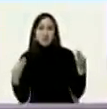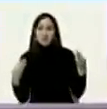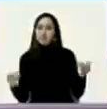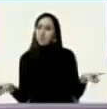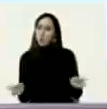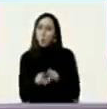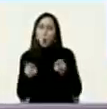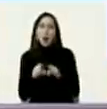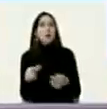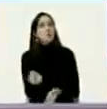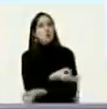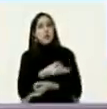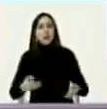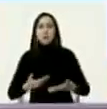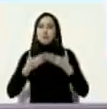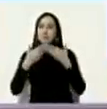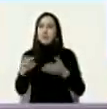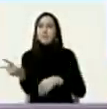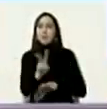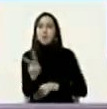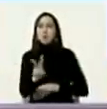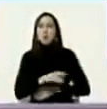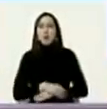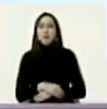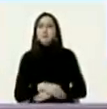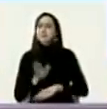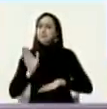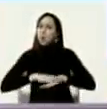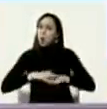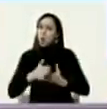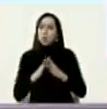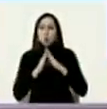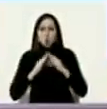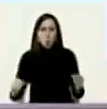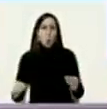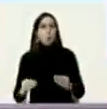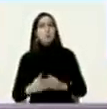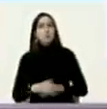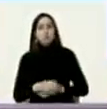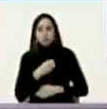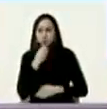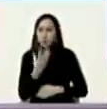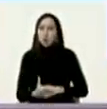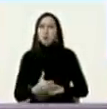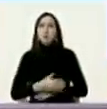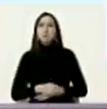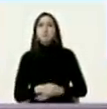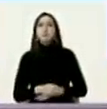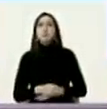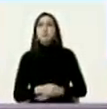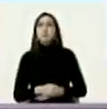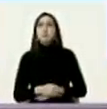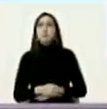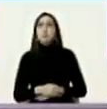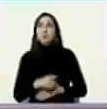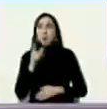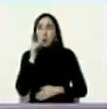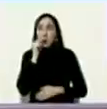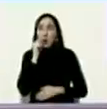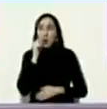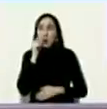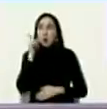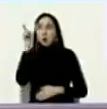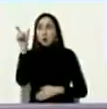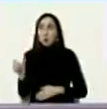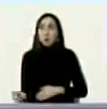para el país porque pone todo en su lugar leonel retamal o retamar